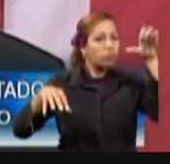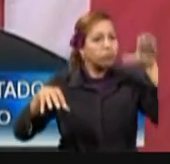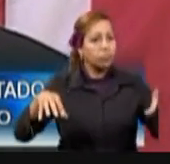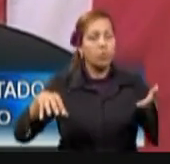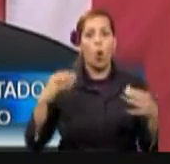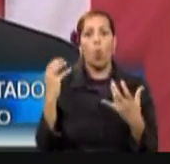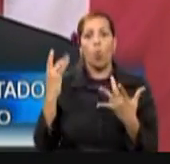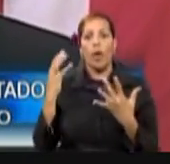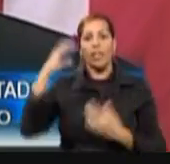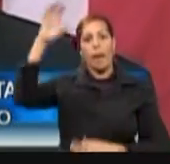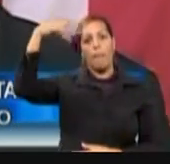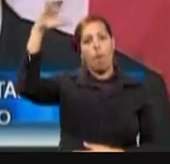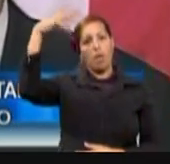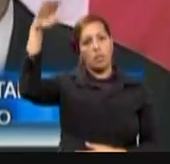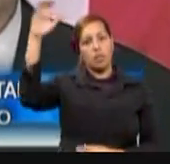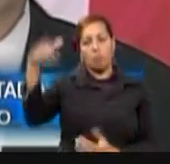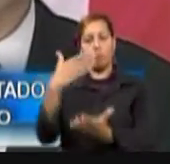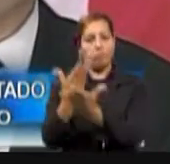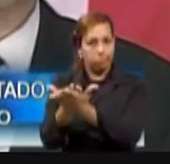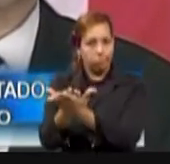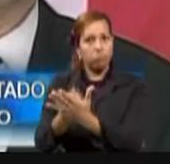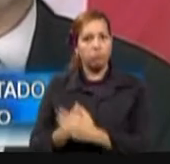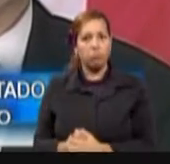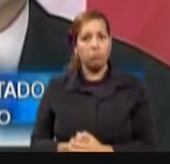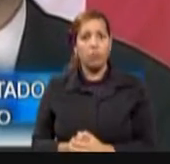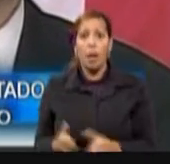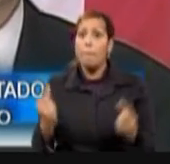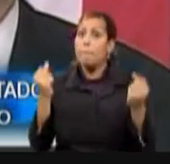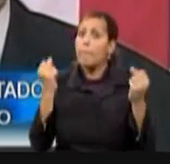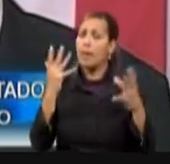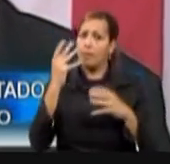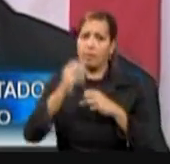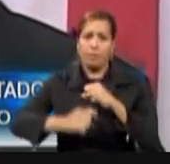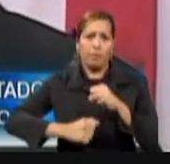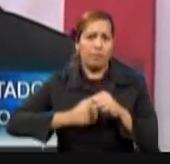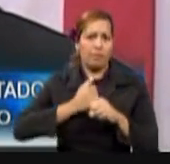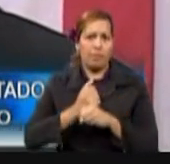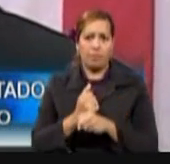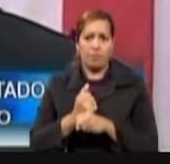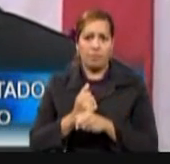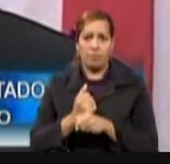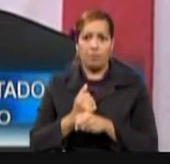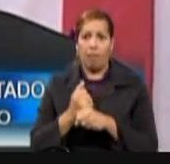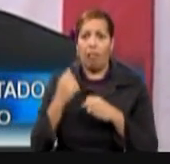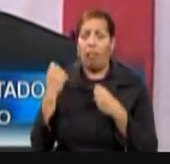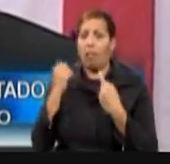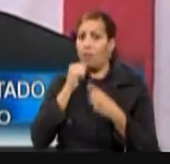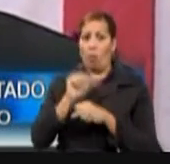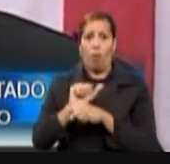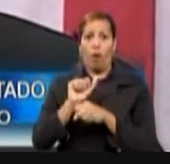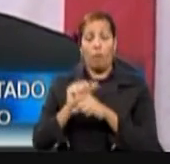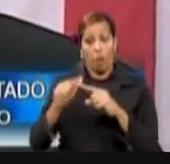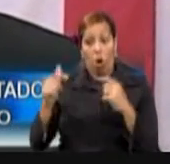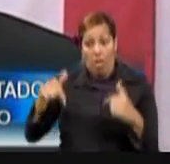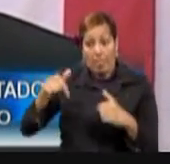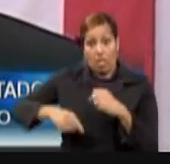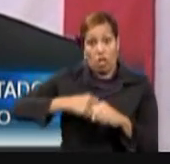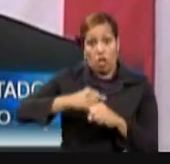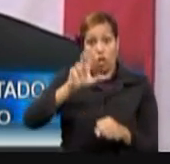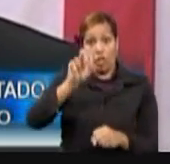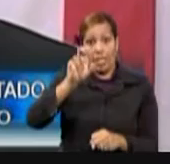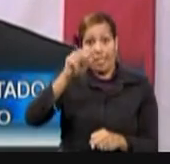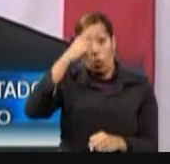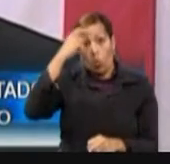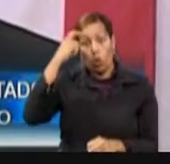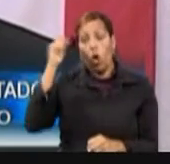necesaria. Después de tantos años sin funcionar para este 30 de junio de este año todos los